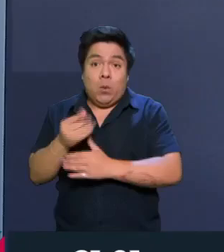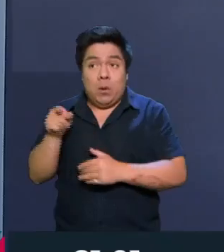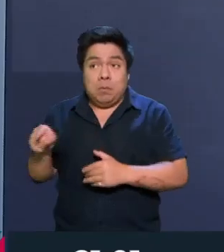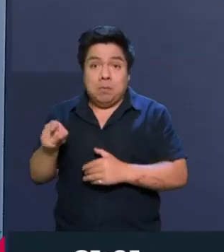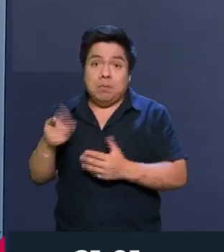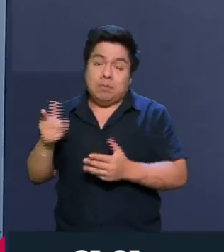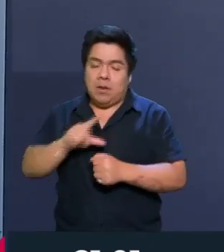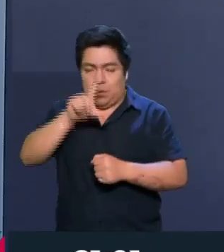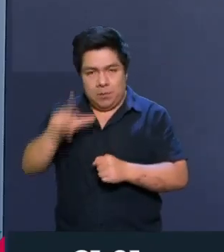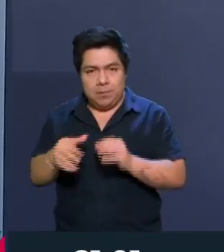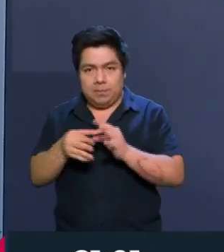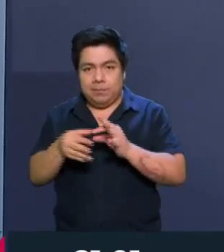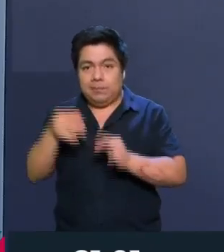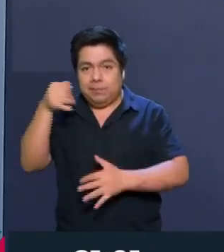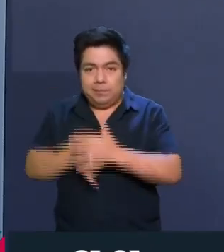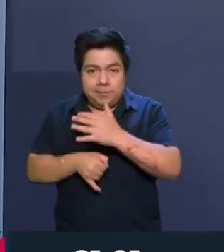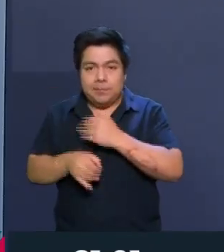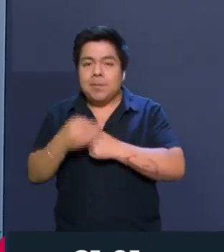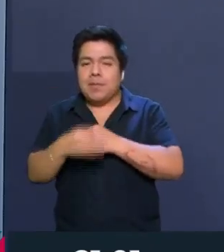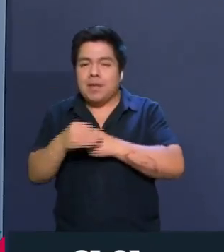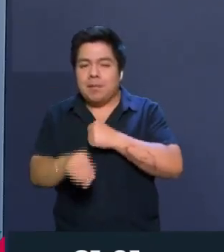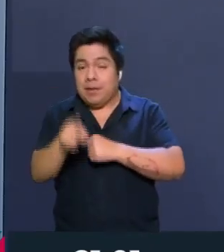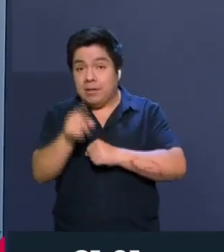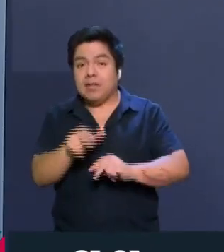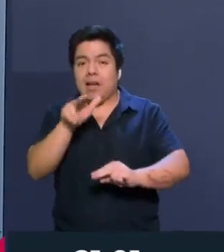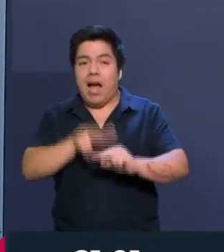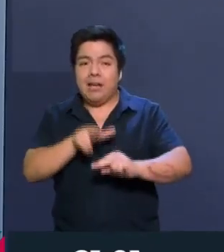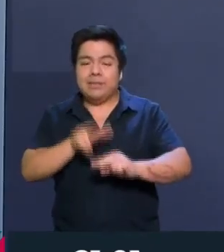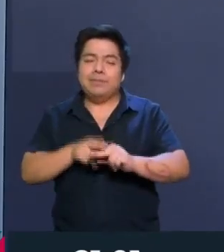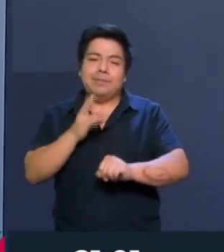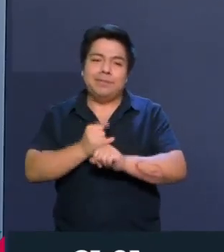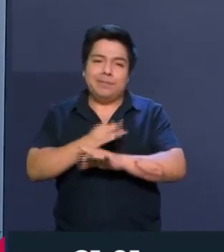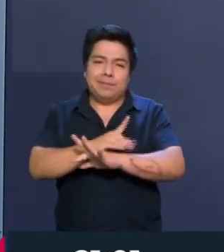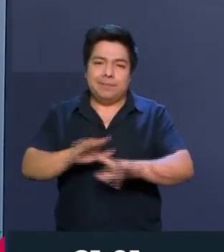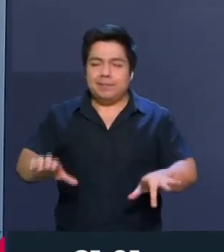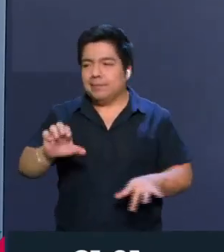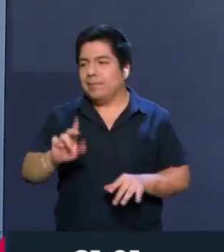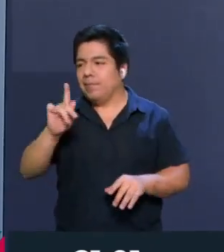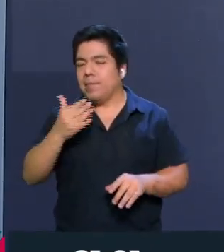cuento más adelante. Mientras tanto, póngase cómodo, que eso se informe capital y se va a poner bueno.